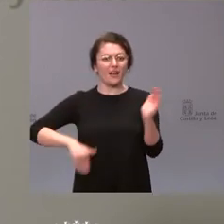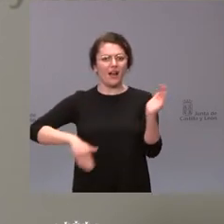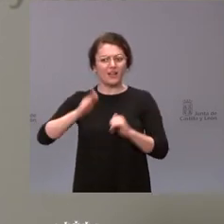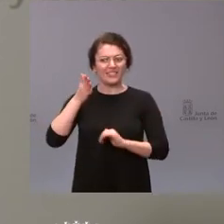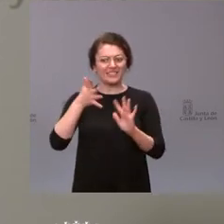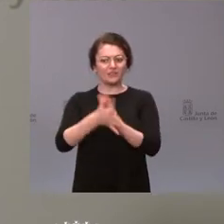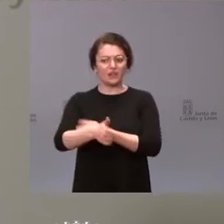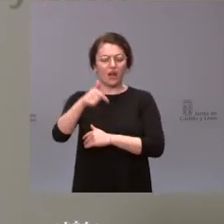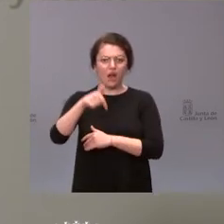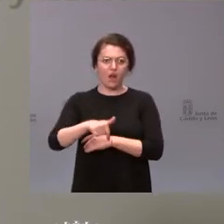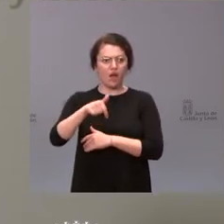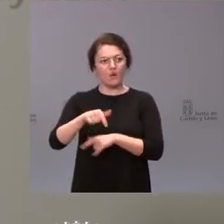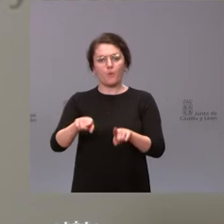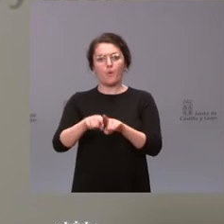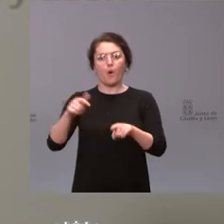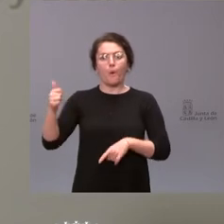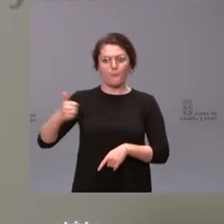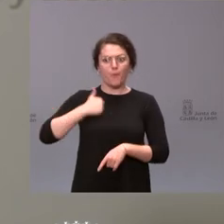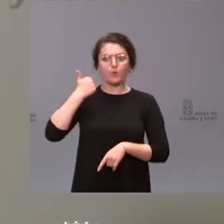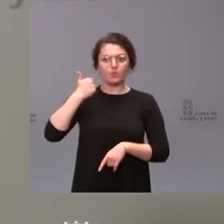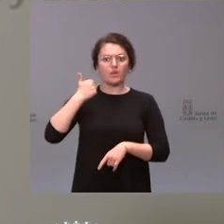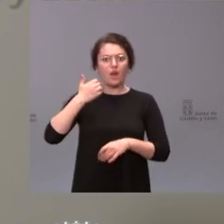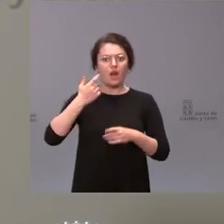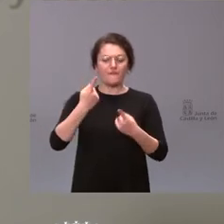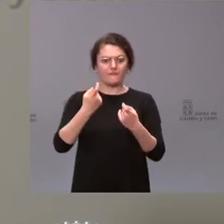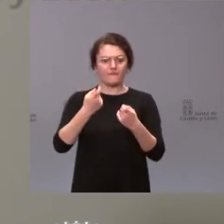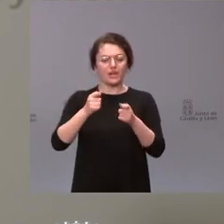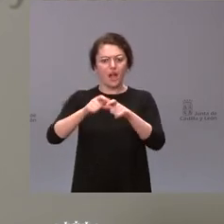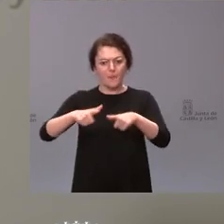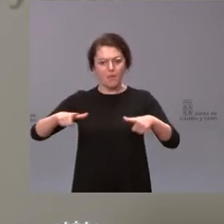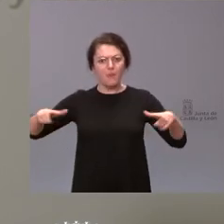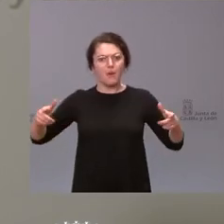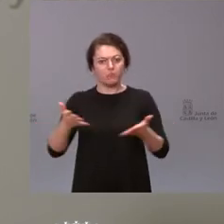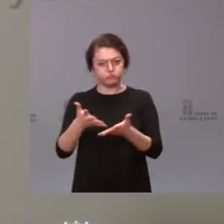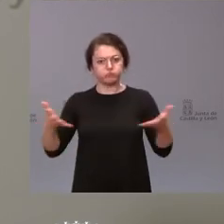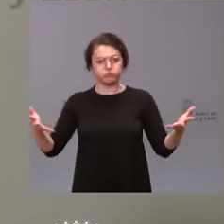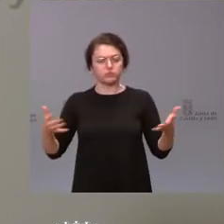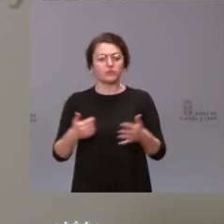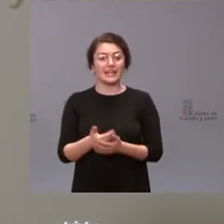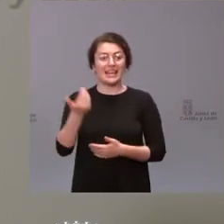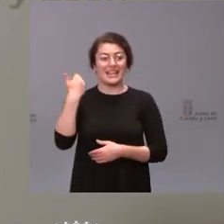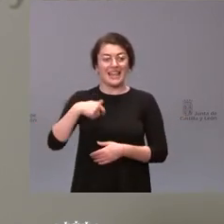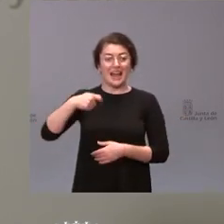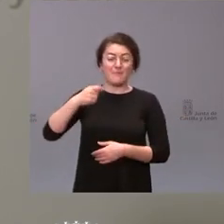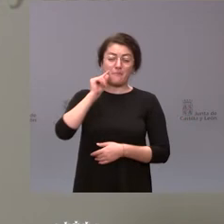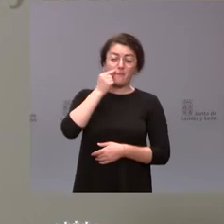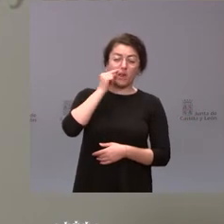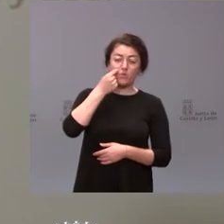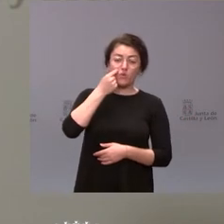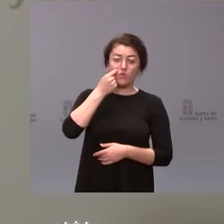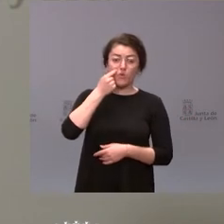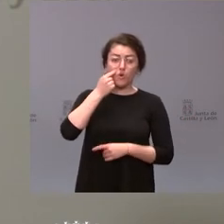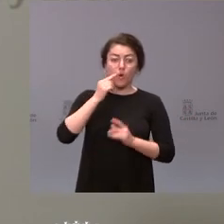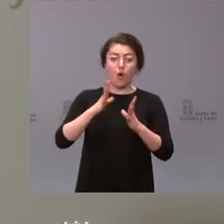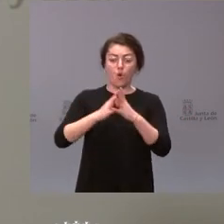oportunidad y necesidad de ampliarlo. Es un reto que hemos asumido, que el presidente de la Junta de Castilla y León firmó ya un convenio para ir avanzando en los